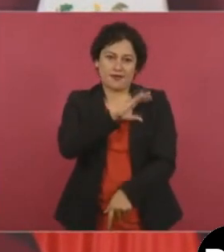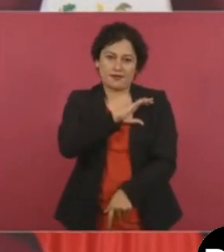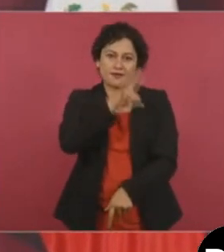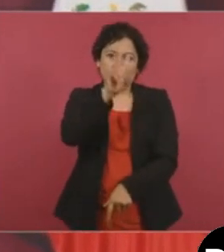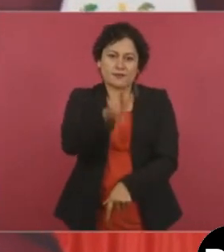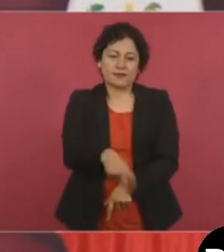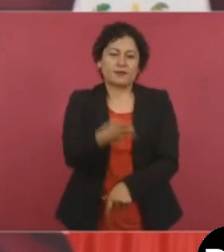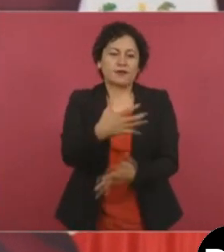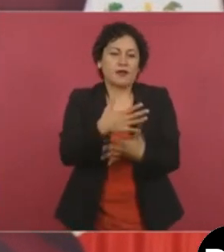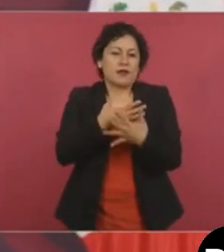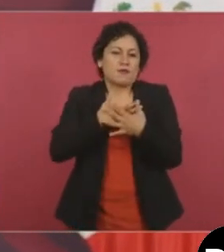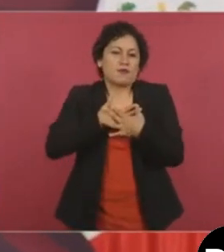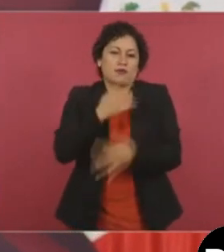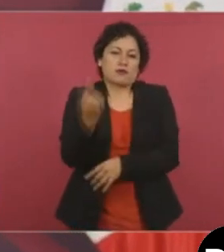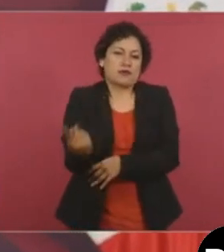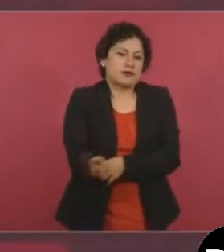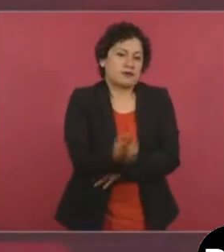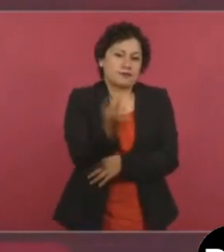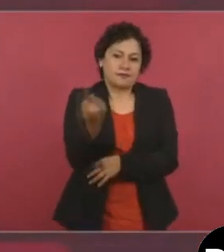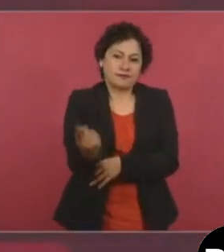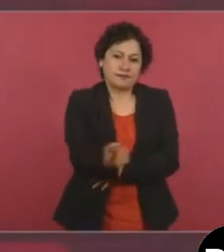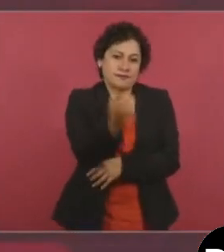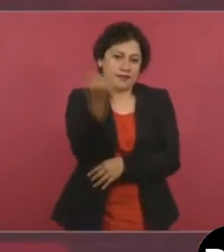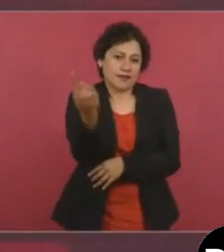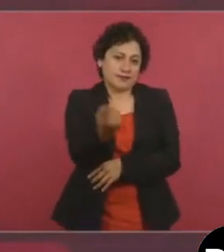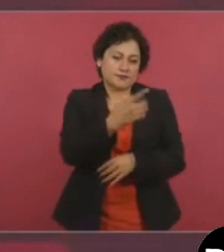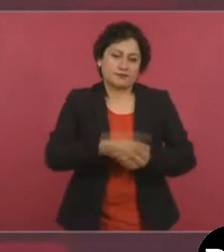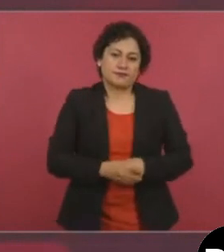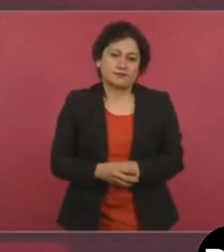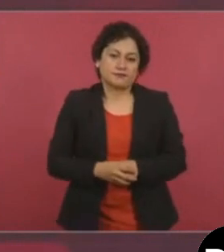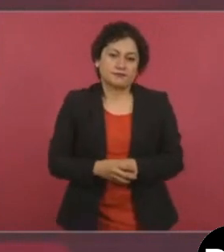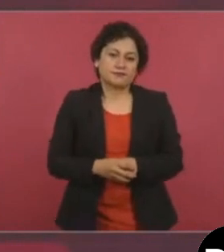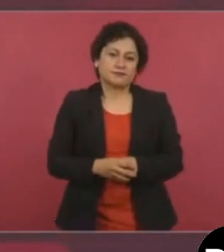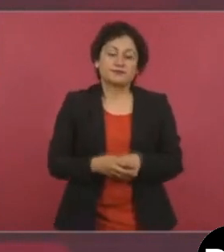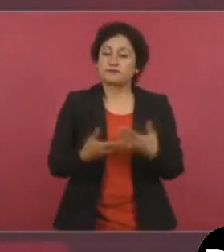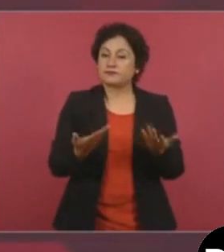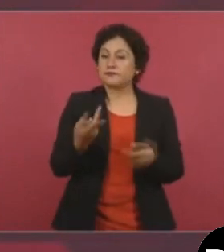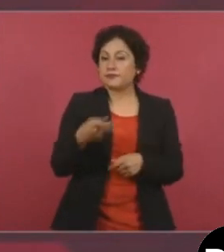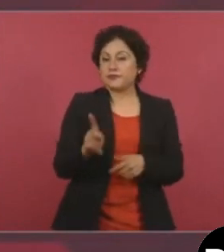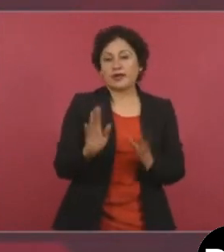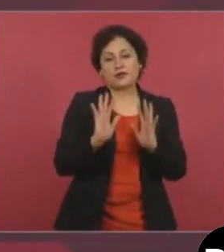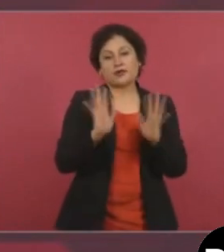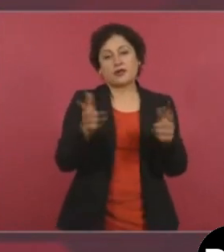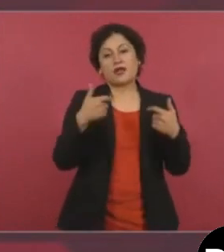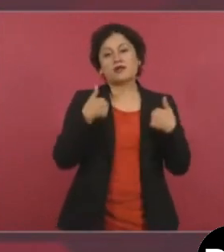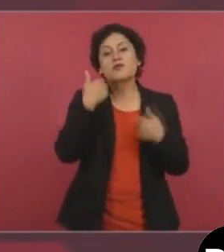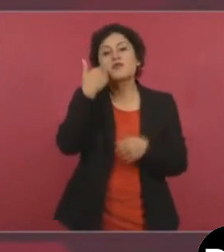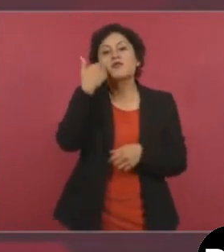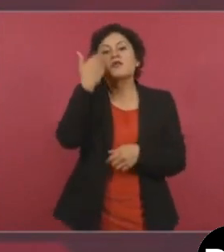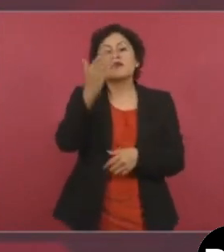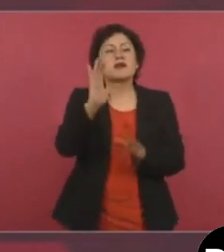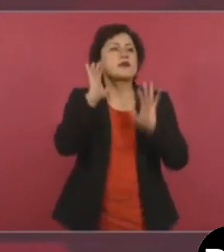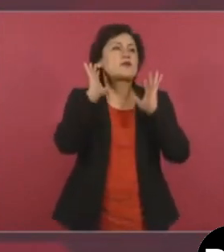eterno. Pero ya quiero cerrar el